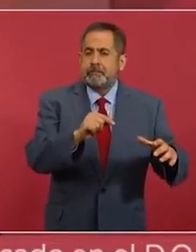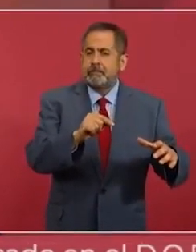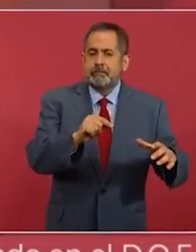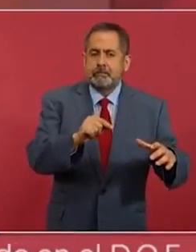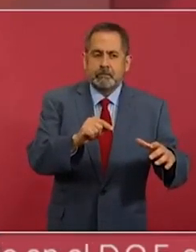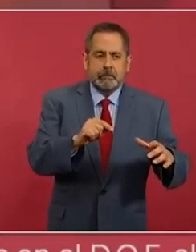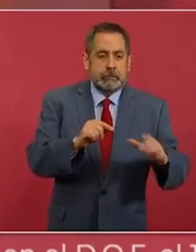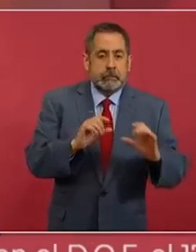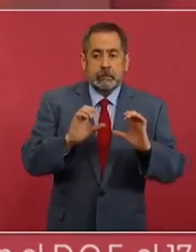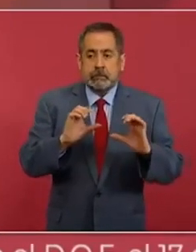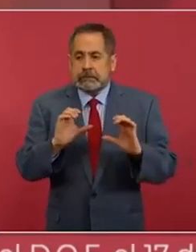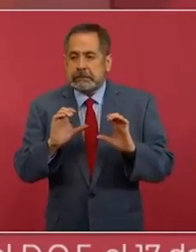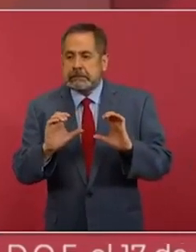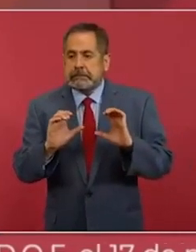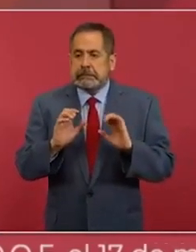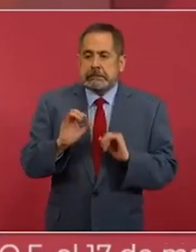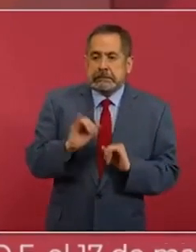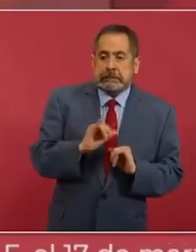calculadores,